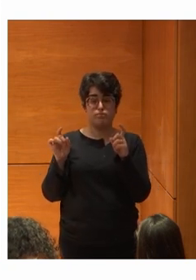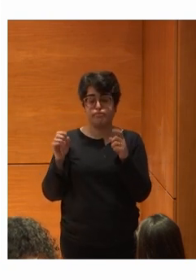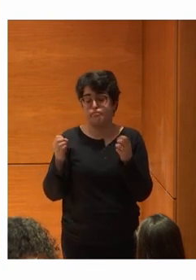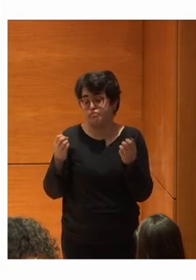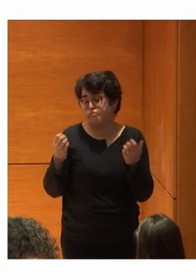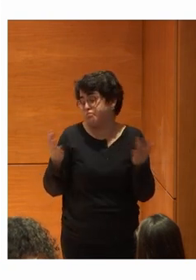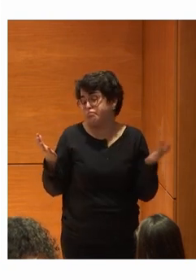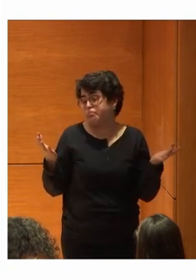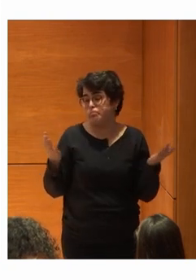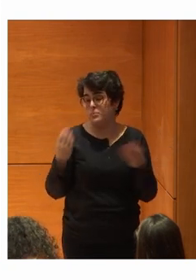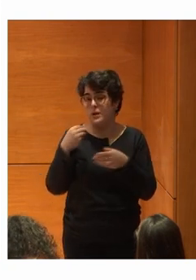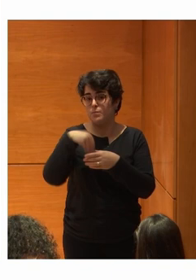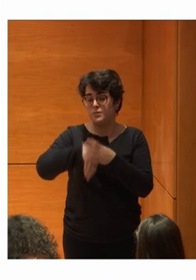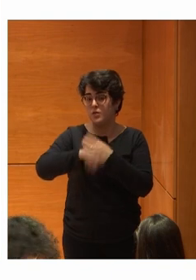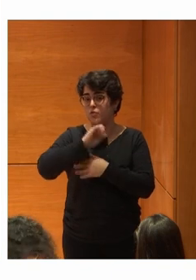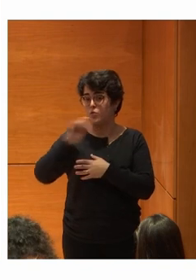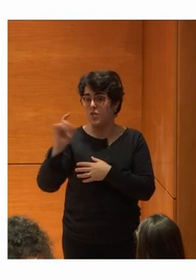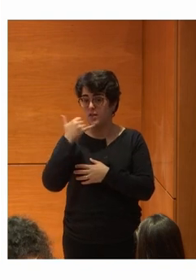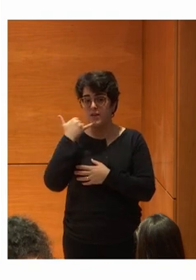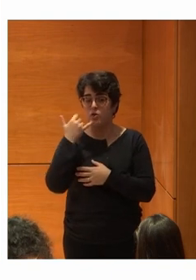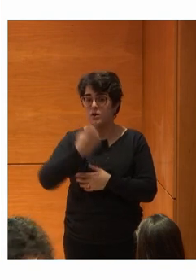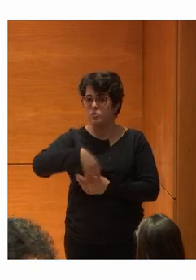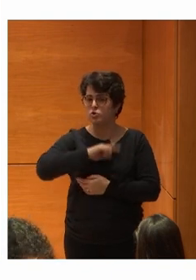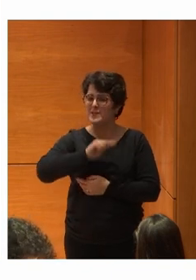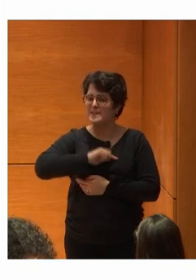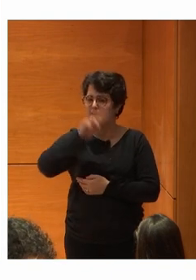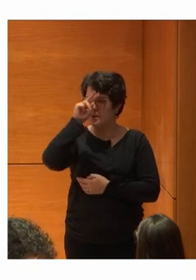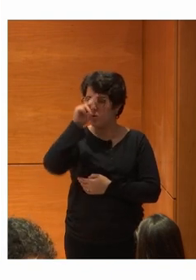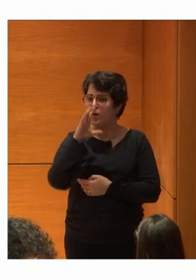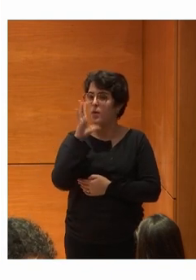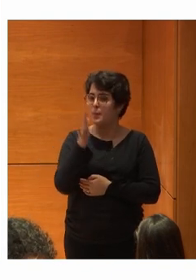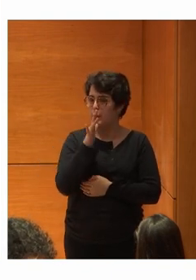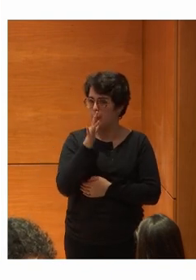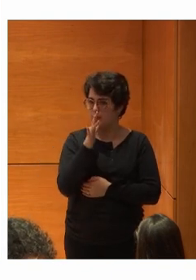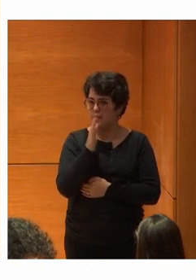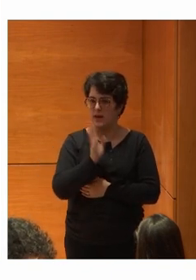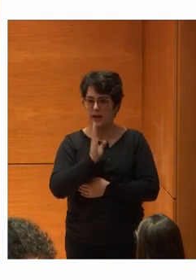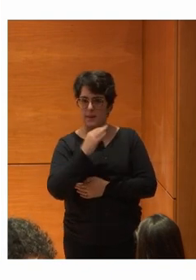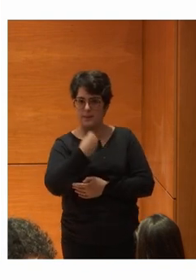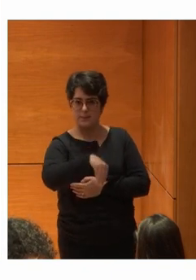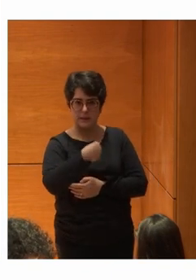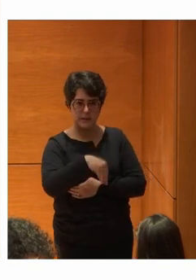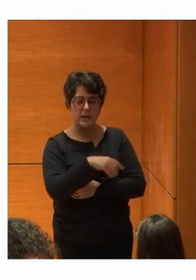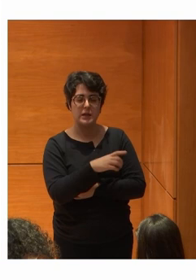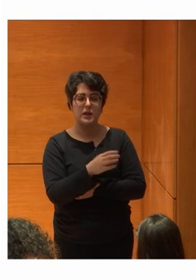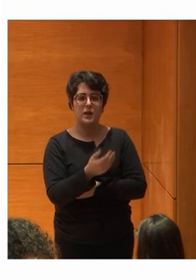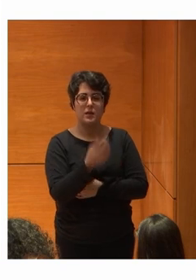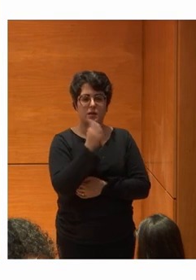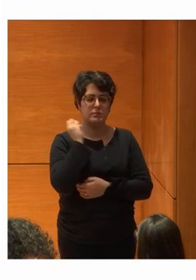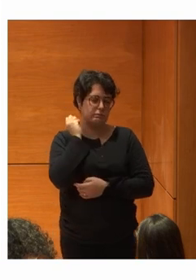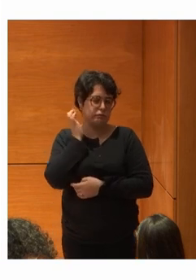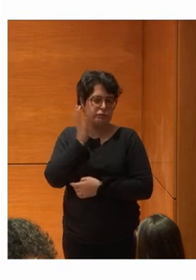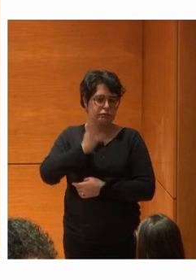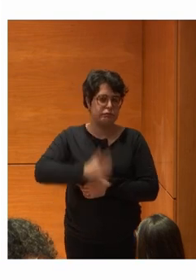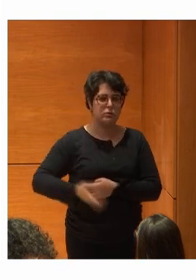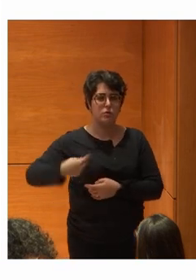Desde la fundación Estamos muy muy preocupados En Que lo decía Nuestro presidente Álvarez Vallete Desde hace bastantes años En